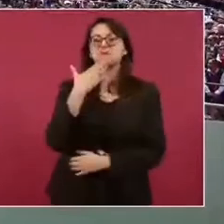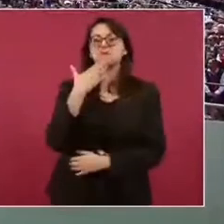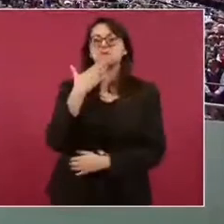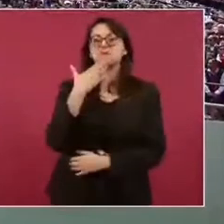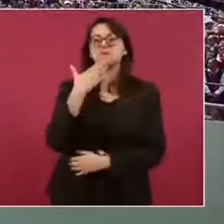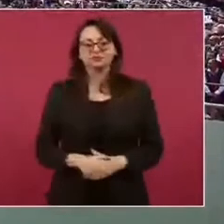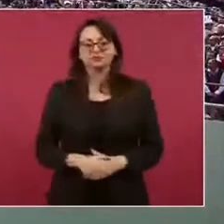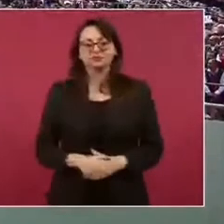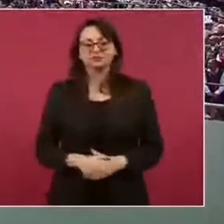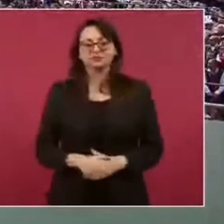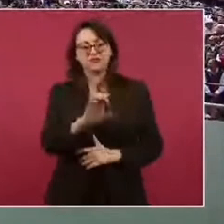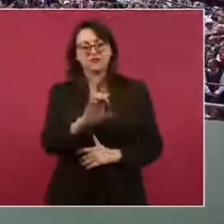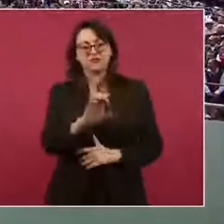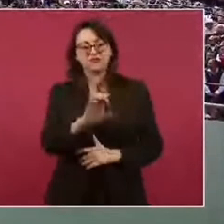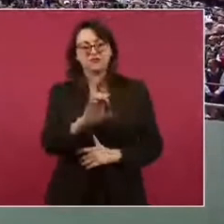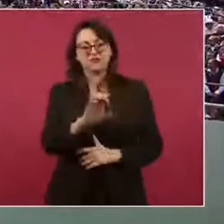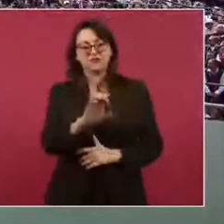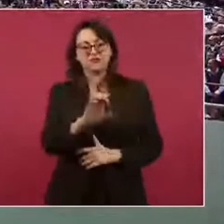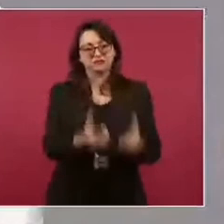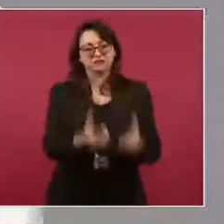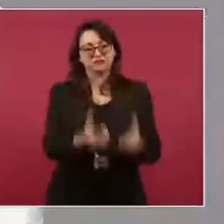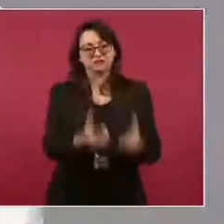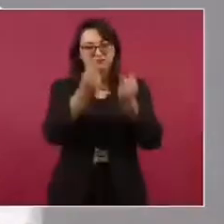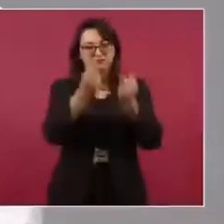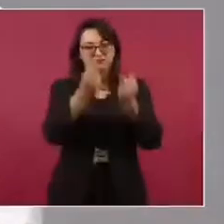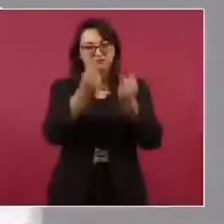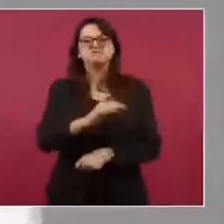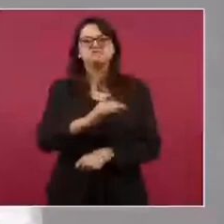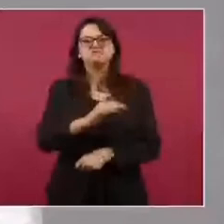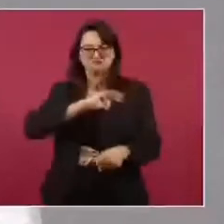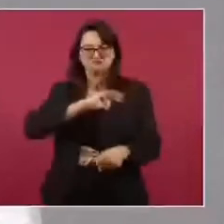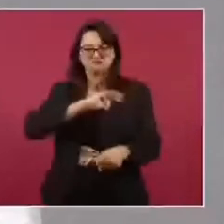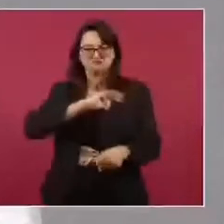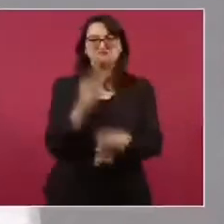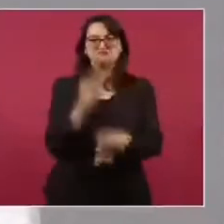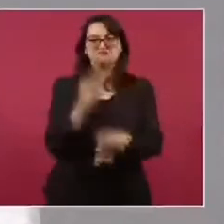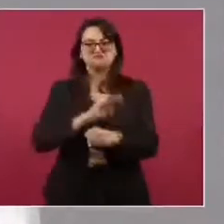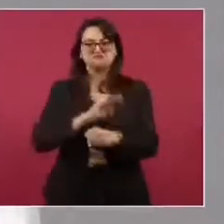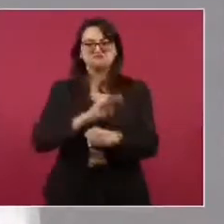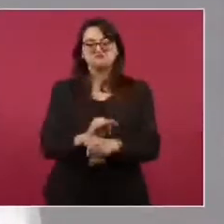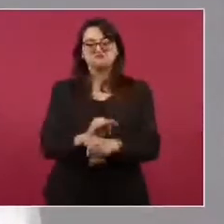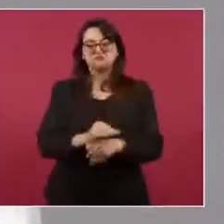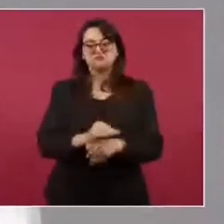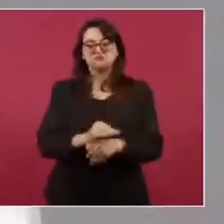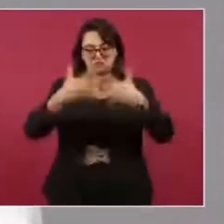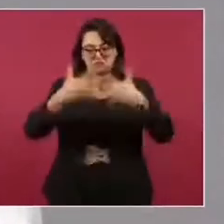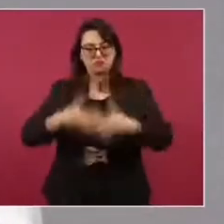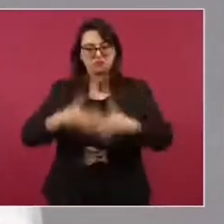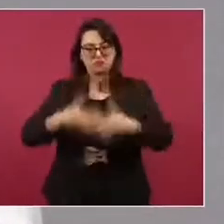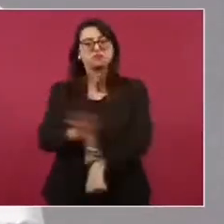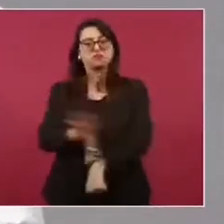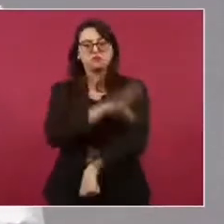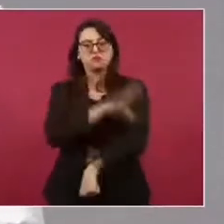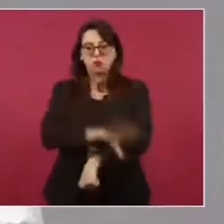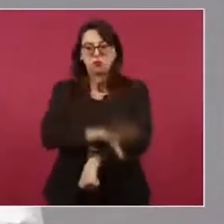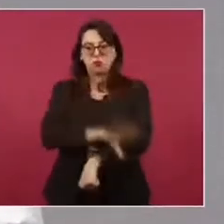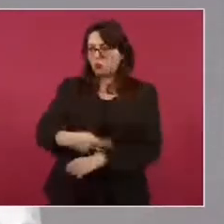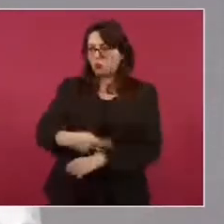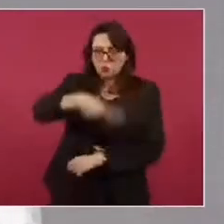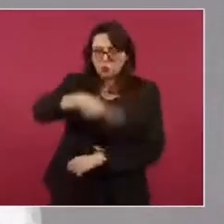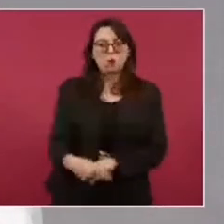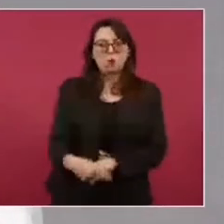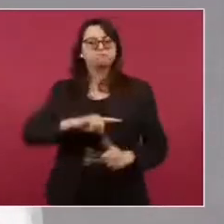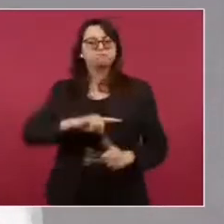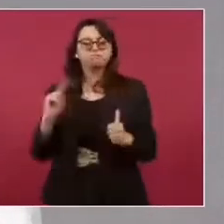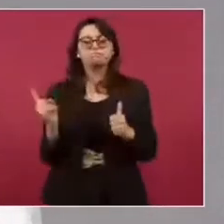Electricidad se ha dado con la firmeza y entereza para defender nuestra industria eléctrica. El